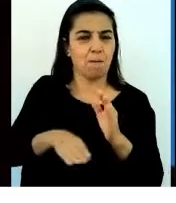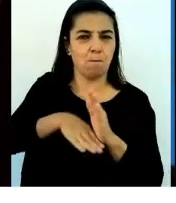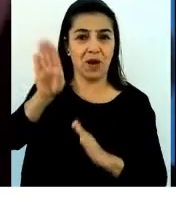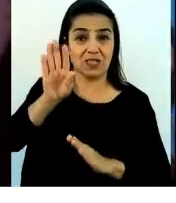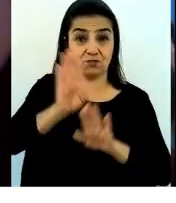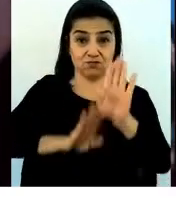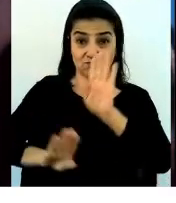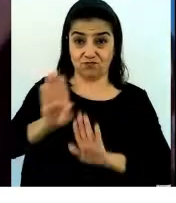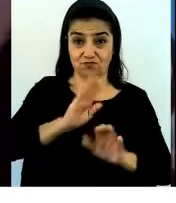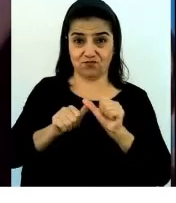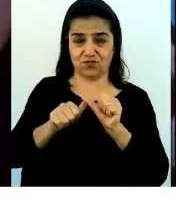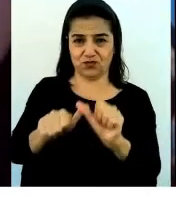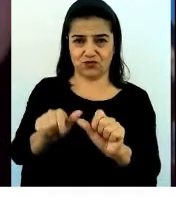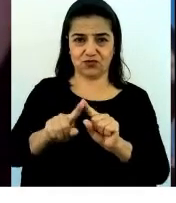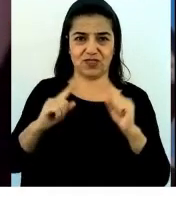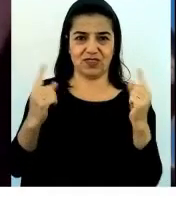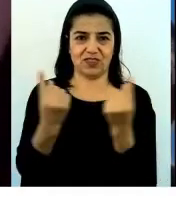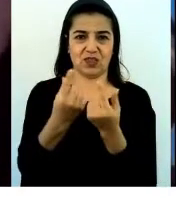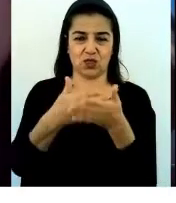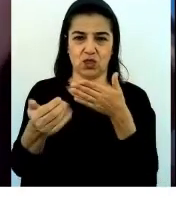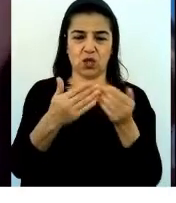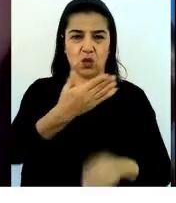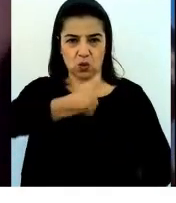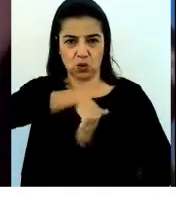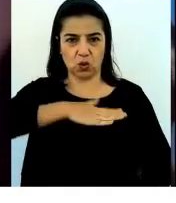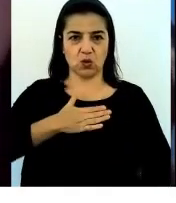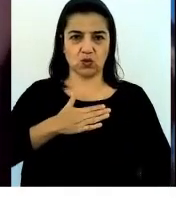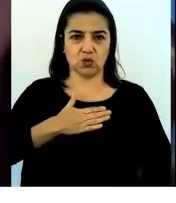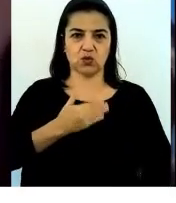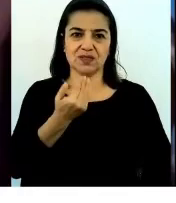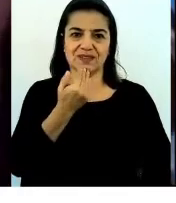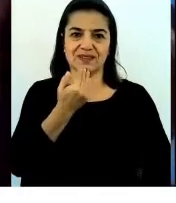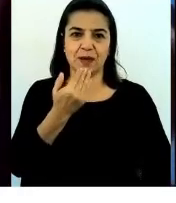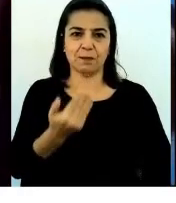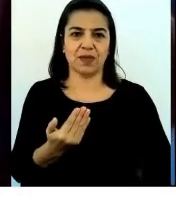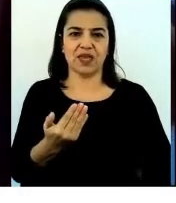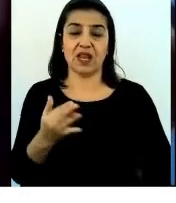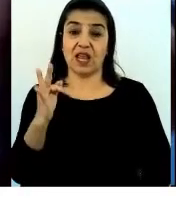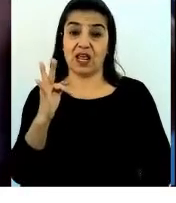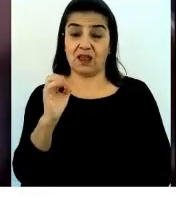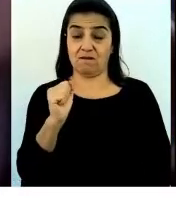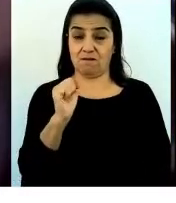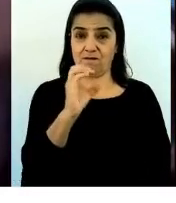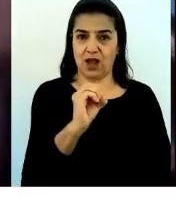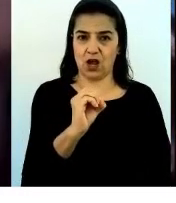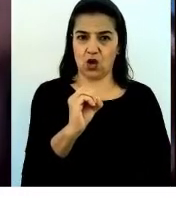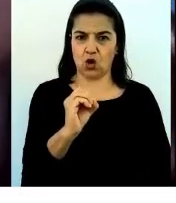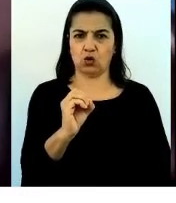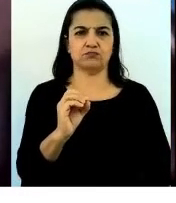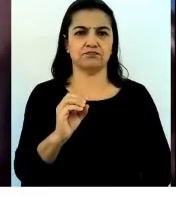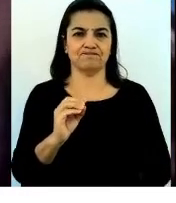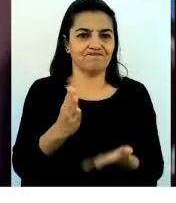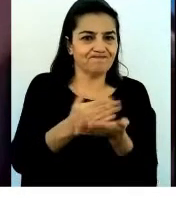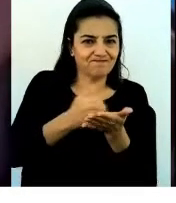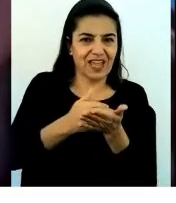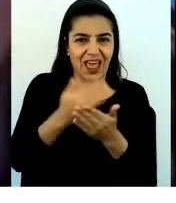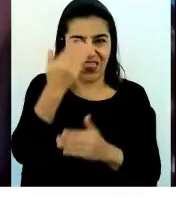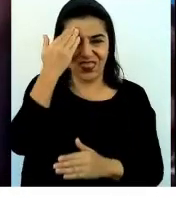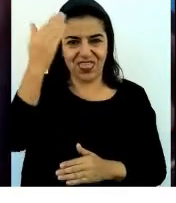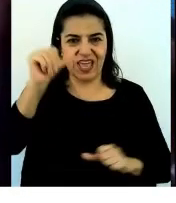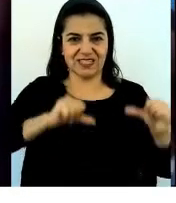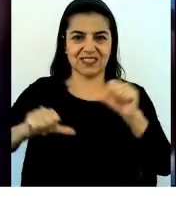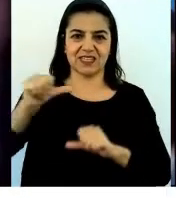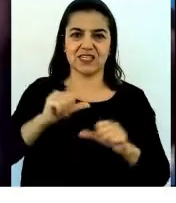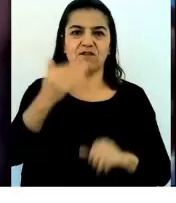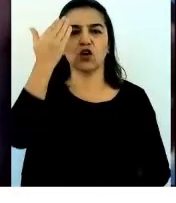nuestra parte también, al FAO, estamos preparando los días científicos, que sean el 8